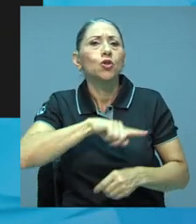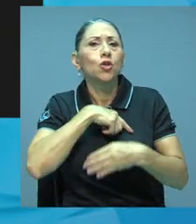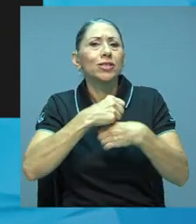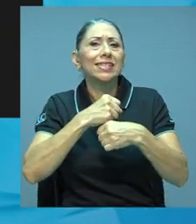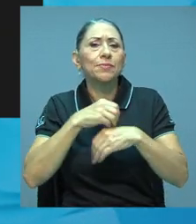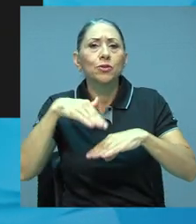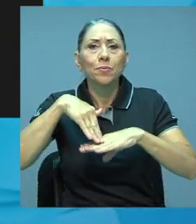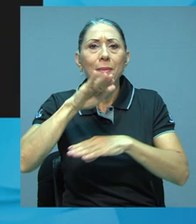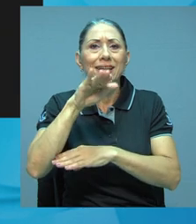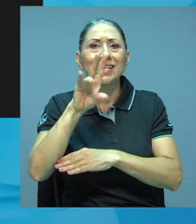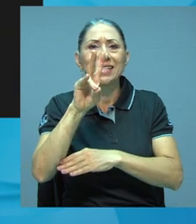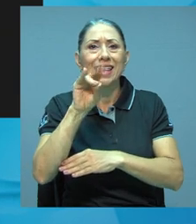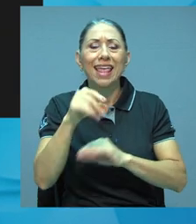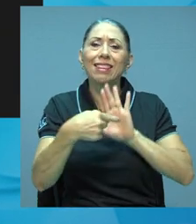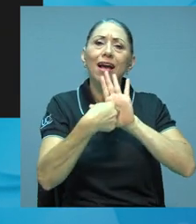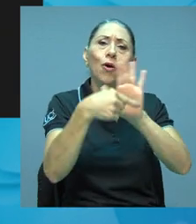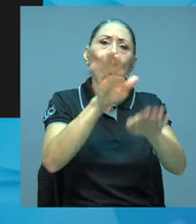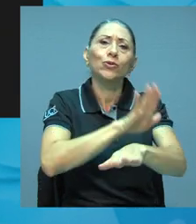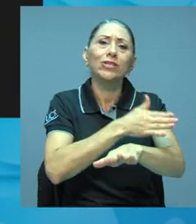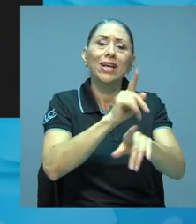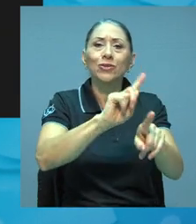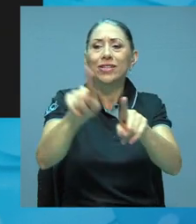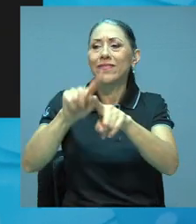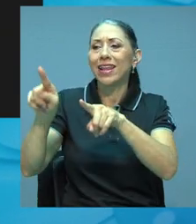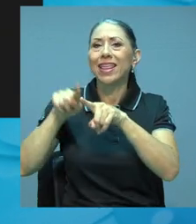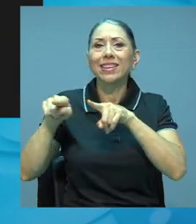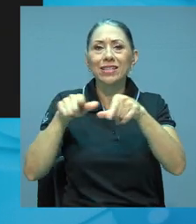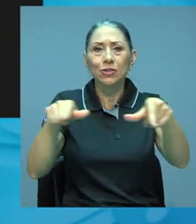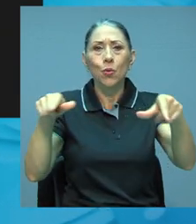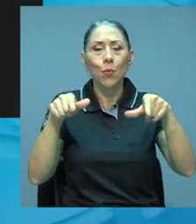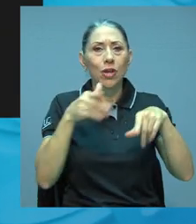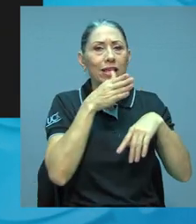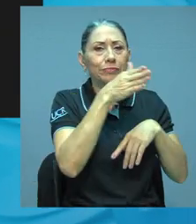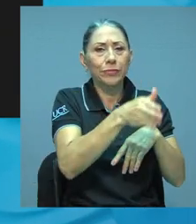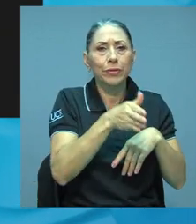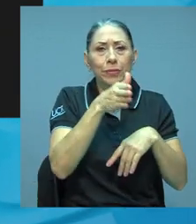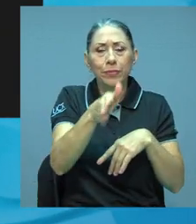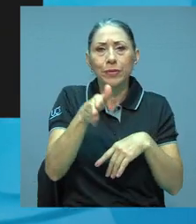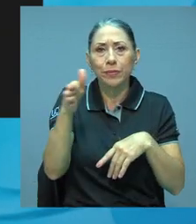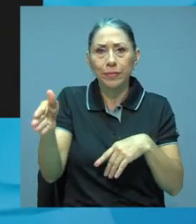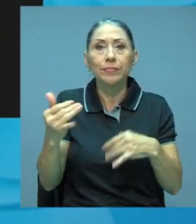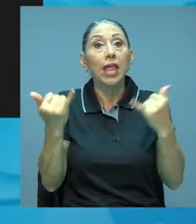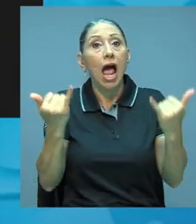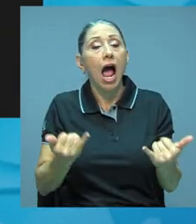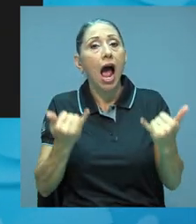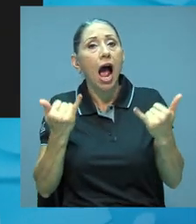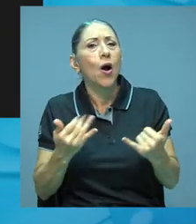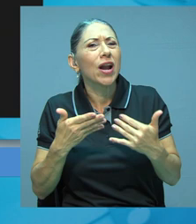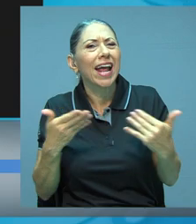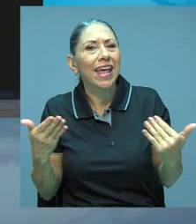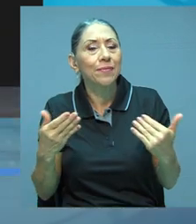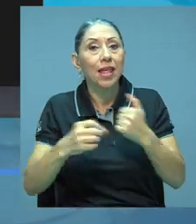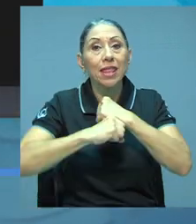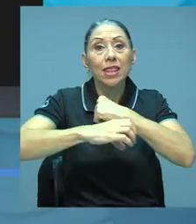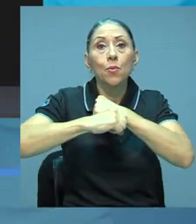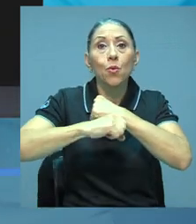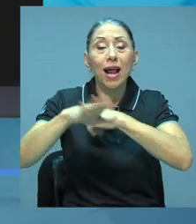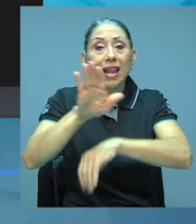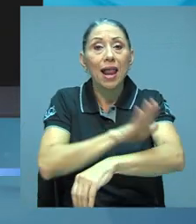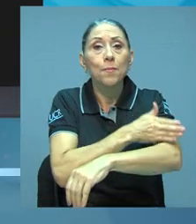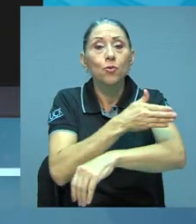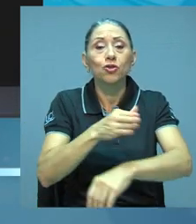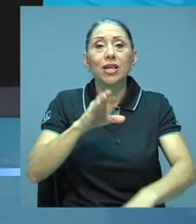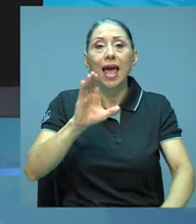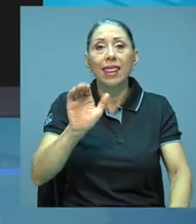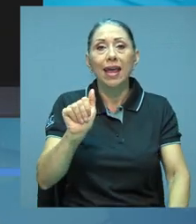realizamos más de 70 conciertos en diferentes comunidades del país. Y también ahora lo que estamos haciendo es divulgar la música